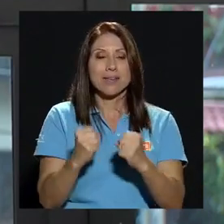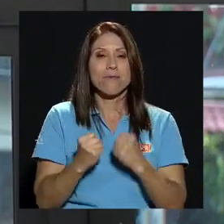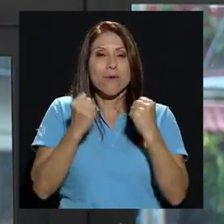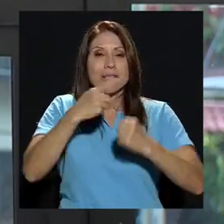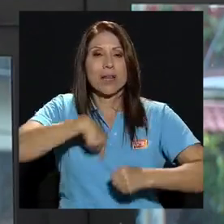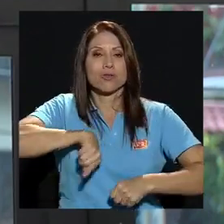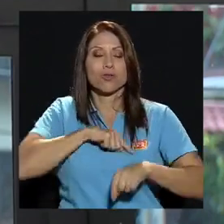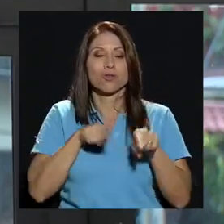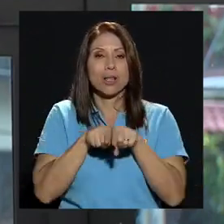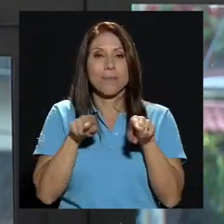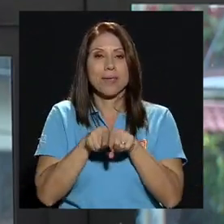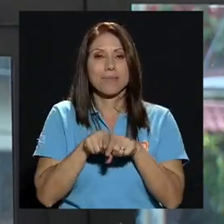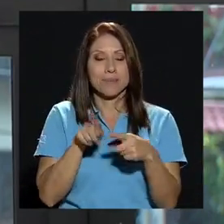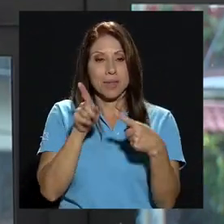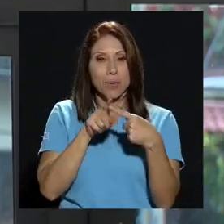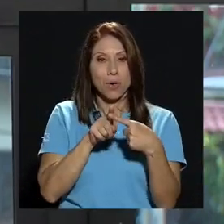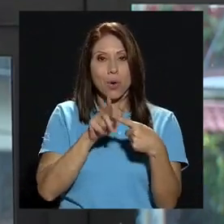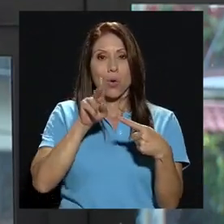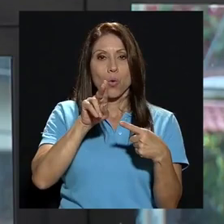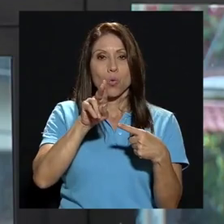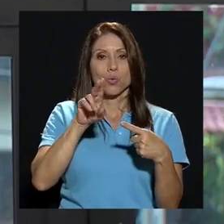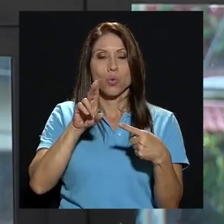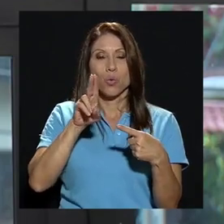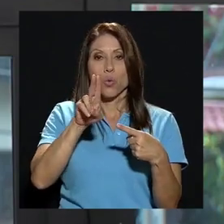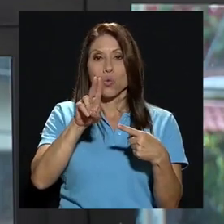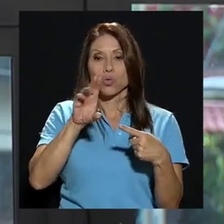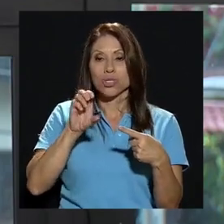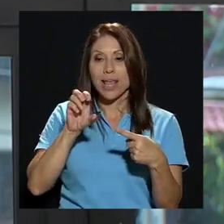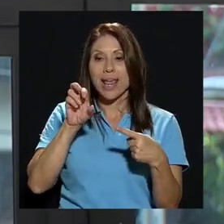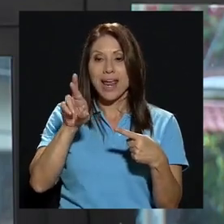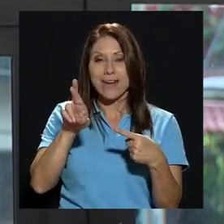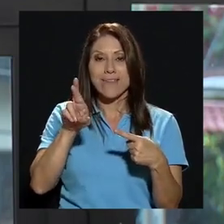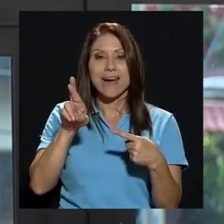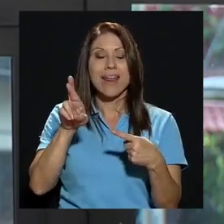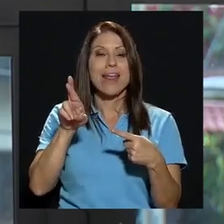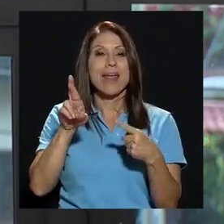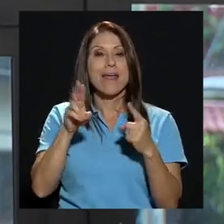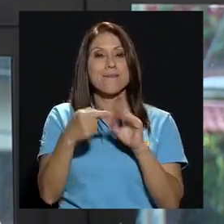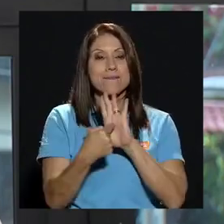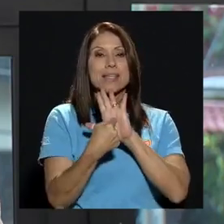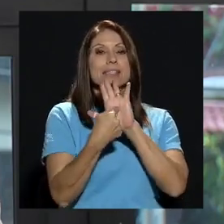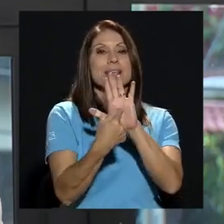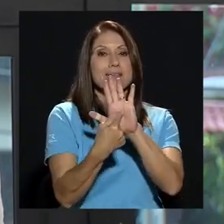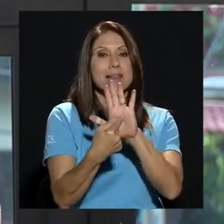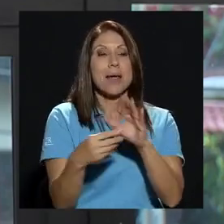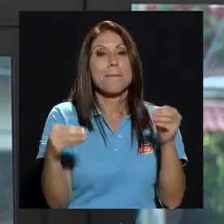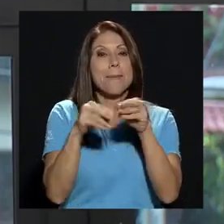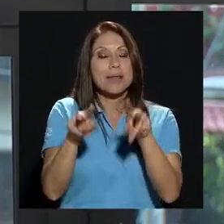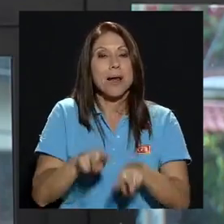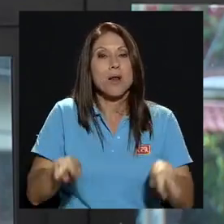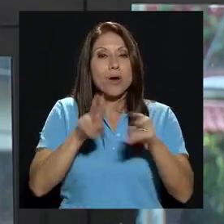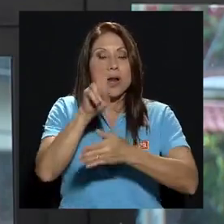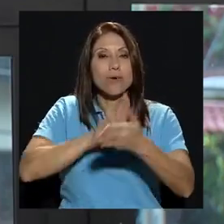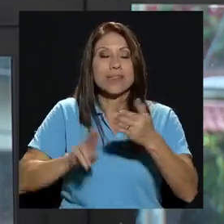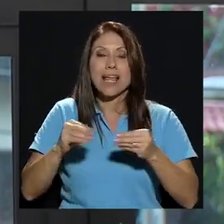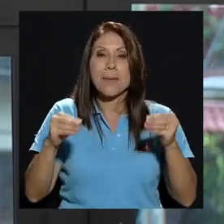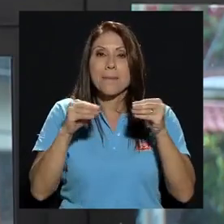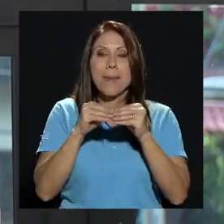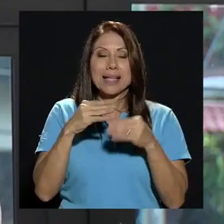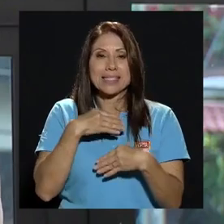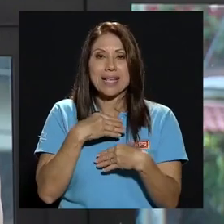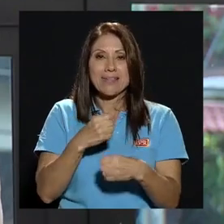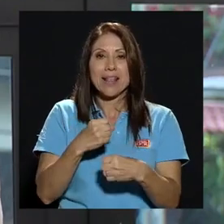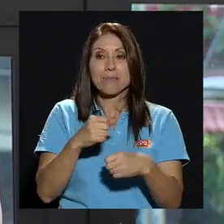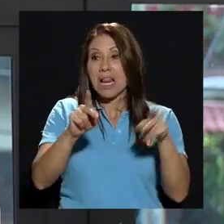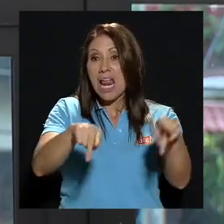lo que se llama UCR visible darle más valor a la universidad más credibilidad la gente no nos conoce y por eso repito